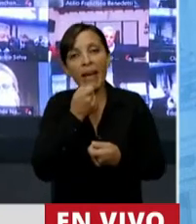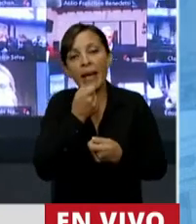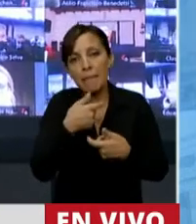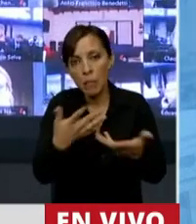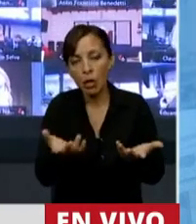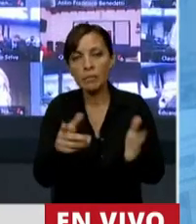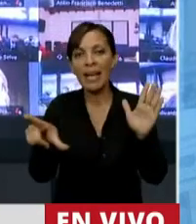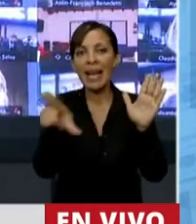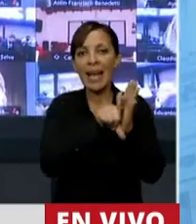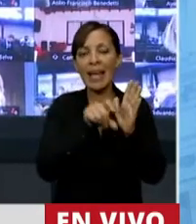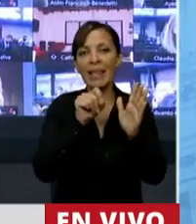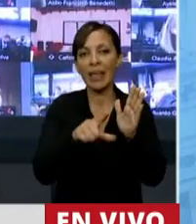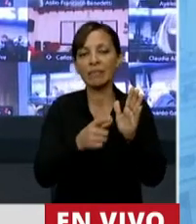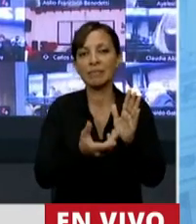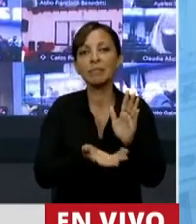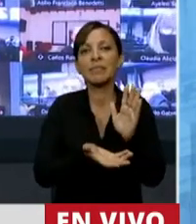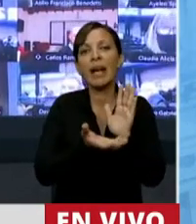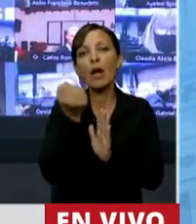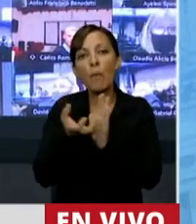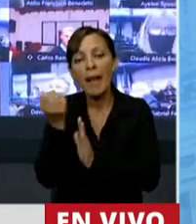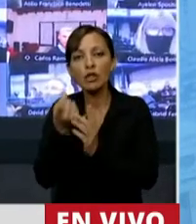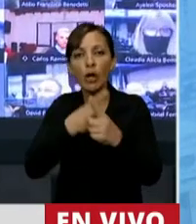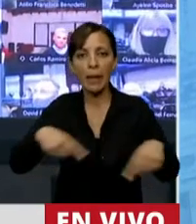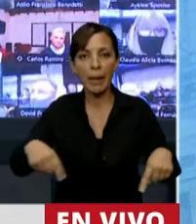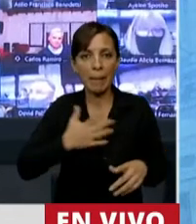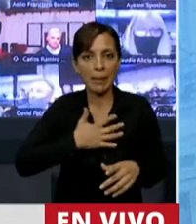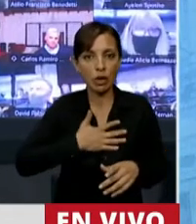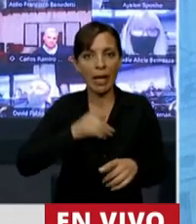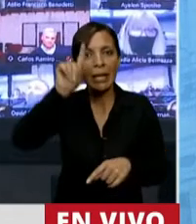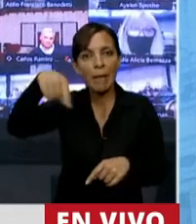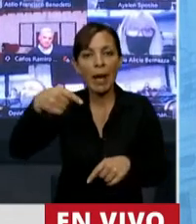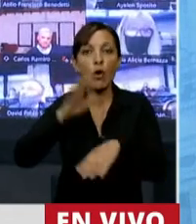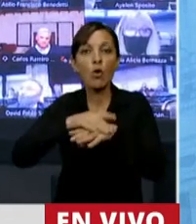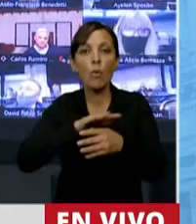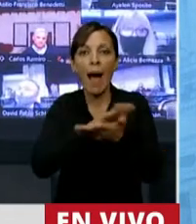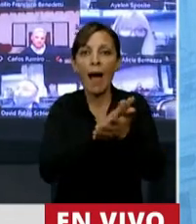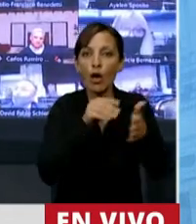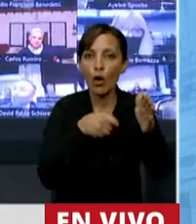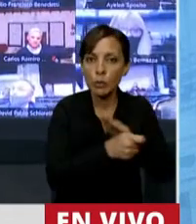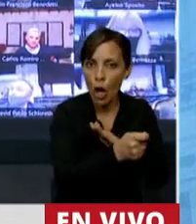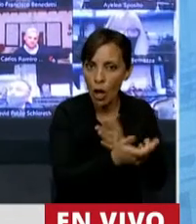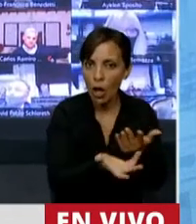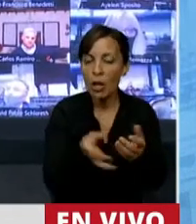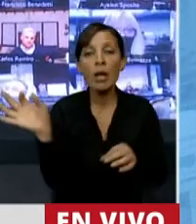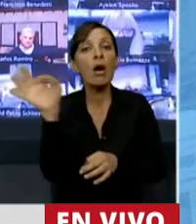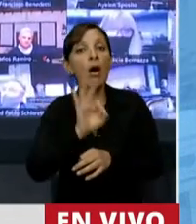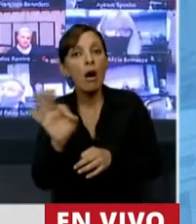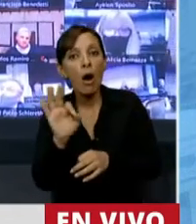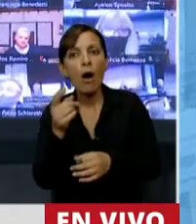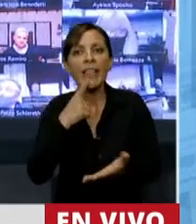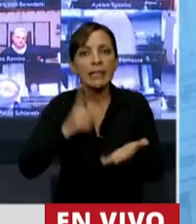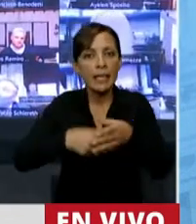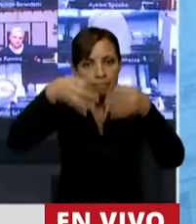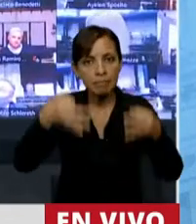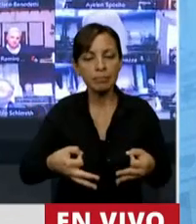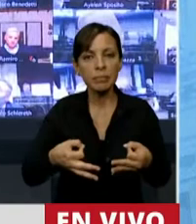la ley de extinción de dominio para recuperar los bienes que vienen producto de la corrupción. O realmente decidirnos a tratar el